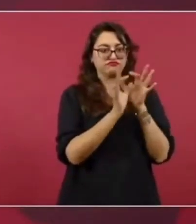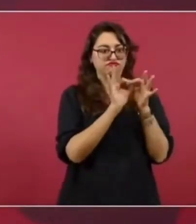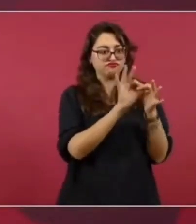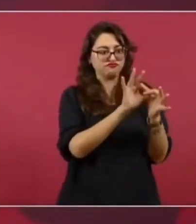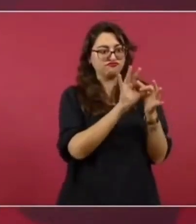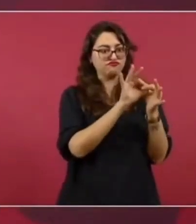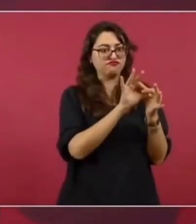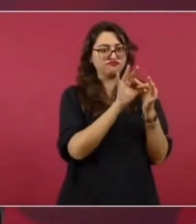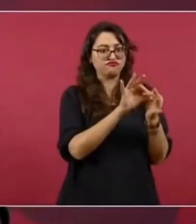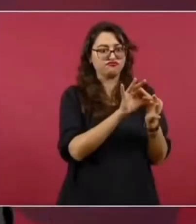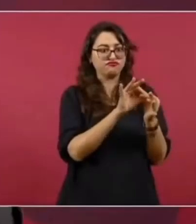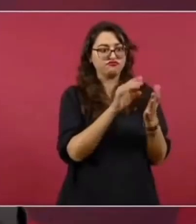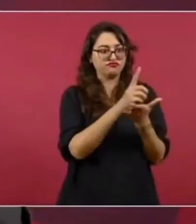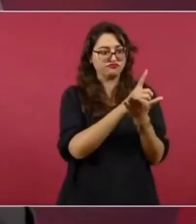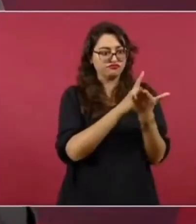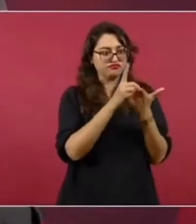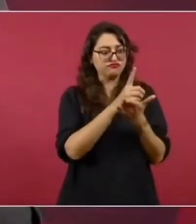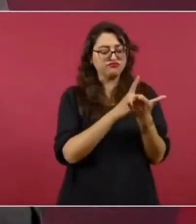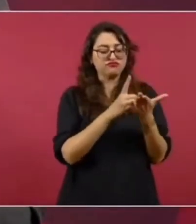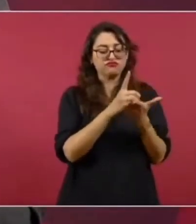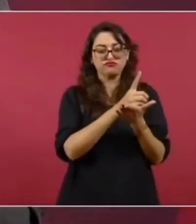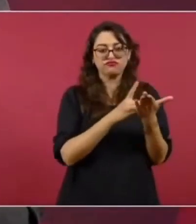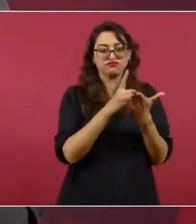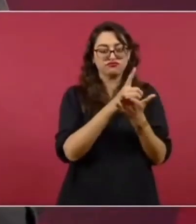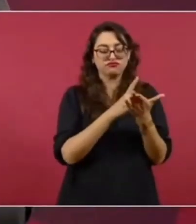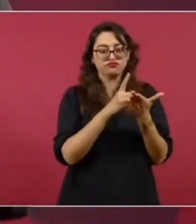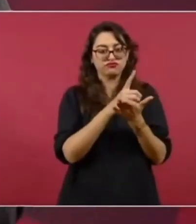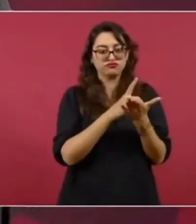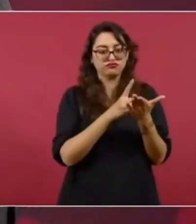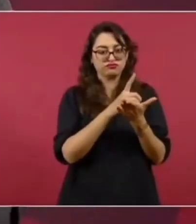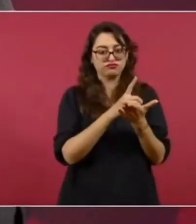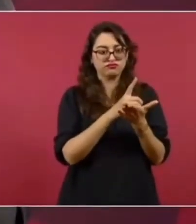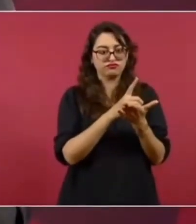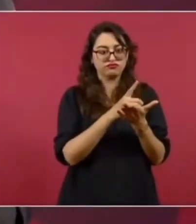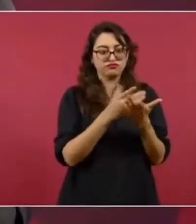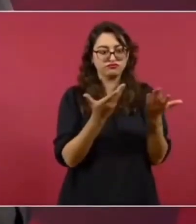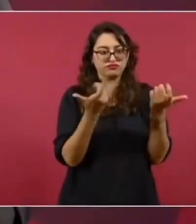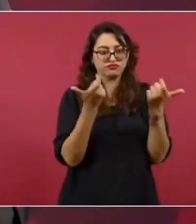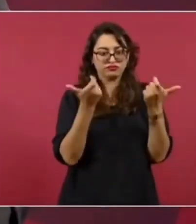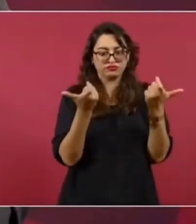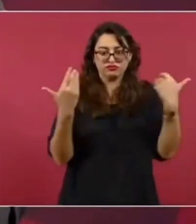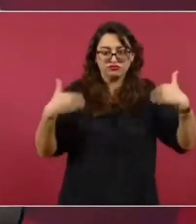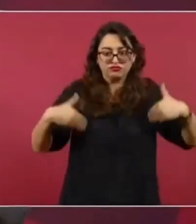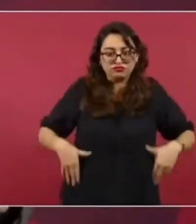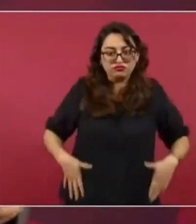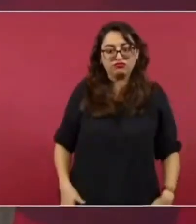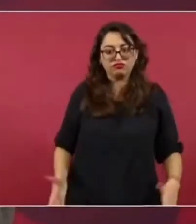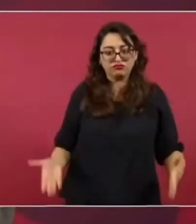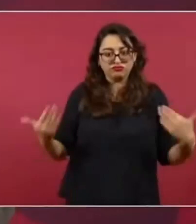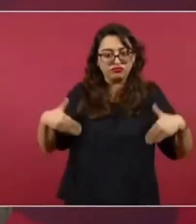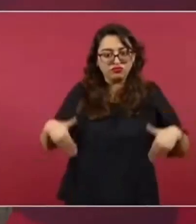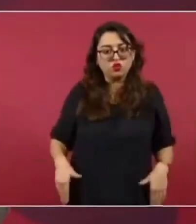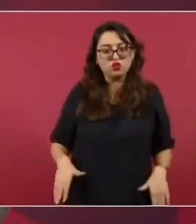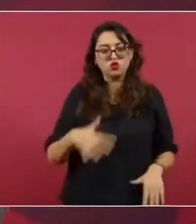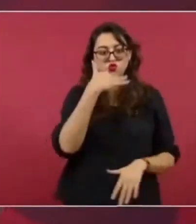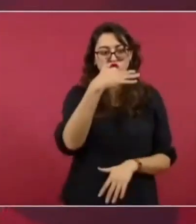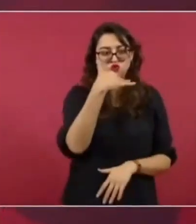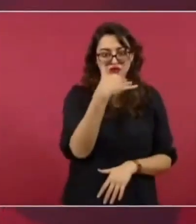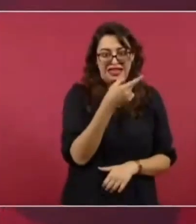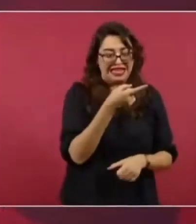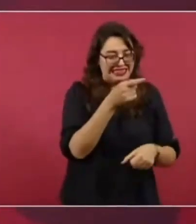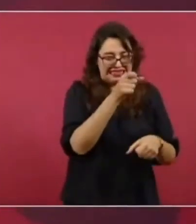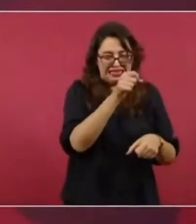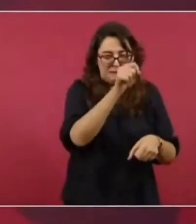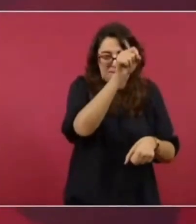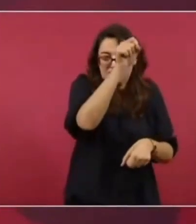con el narcotráfico con enriquecimiento ilícito ese mismo día